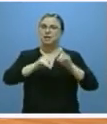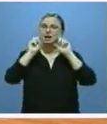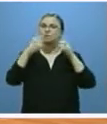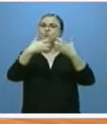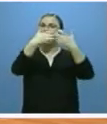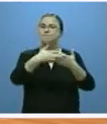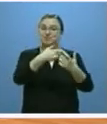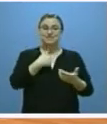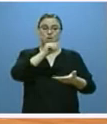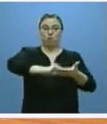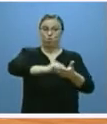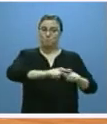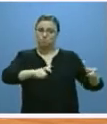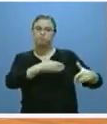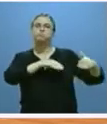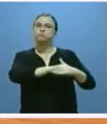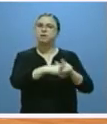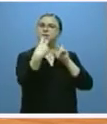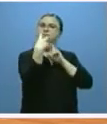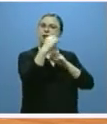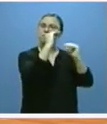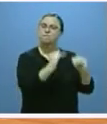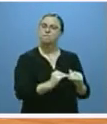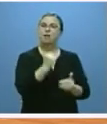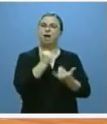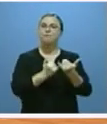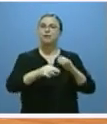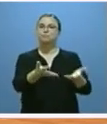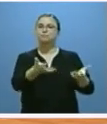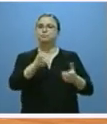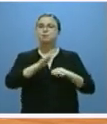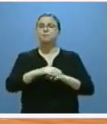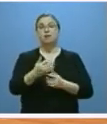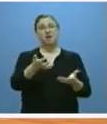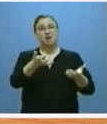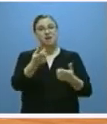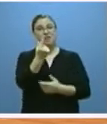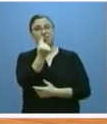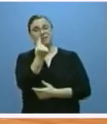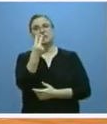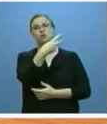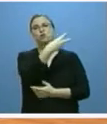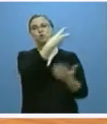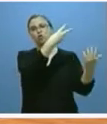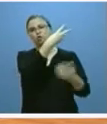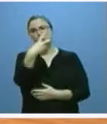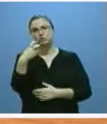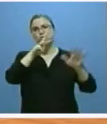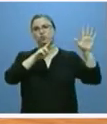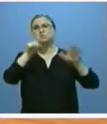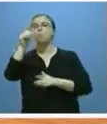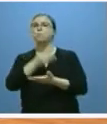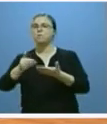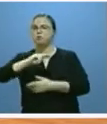que creen empleo hasta conformar un cuadro de beneficios por importe de 281 millones de euros en el presente ejercicio